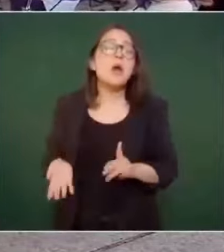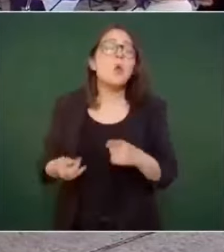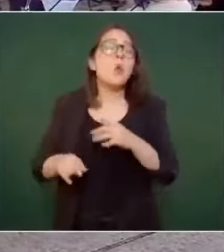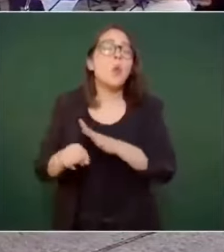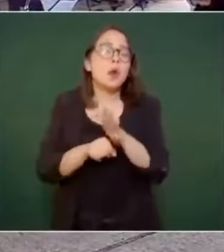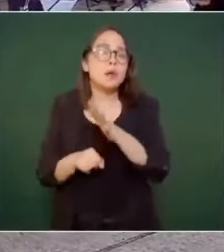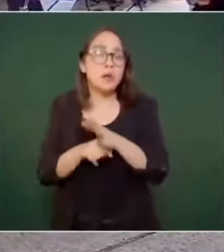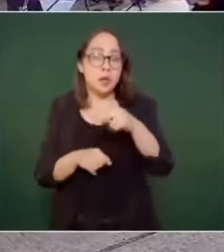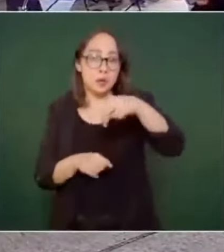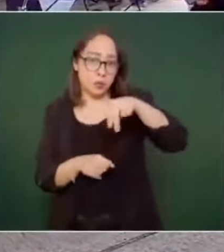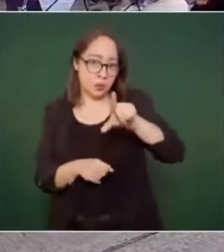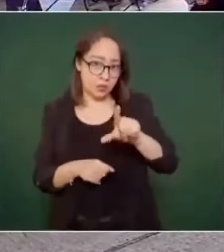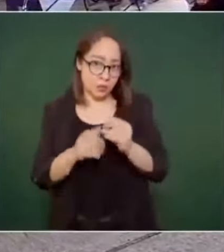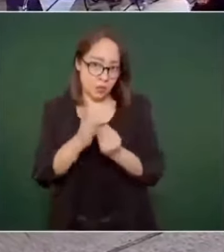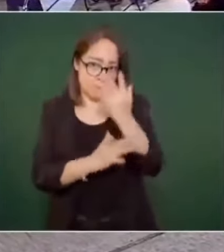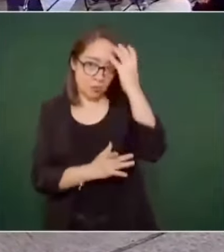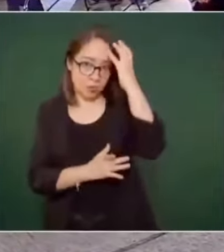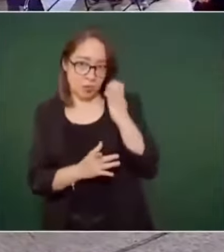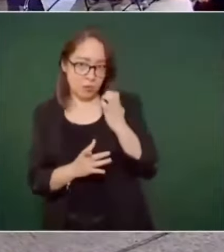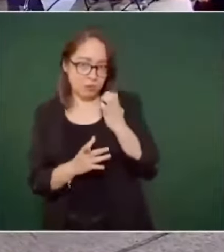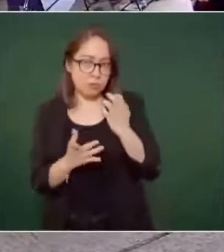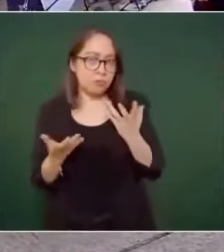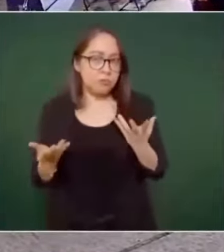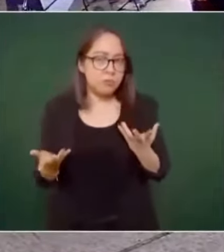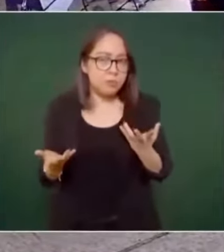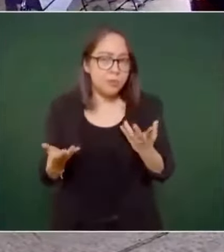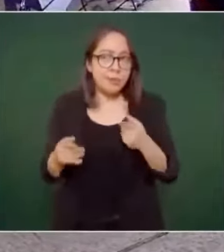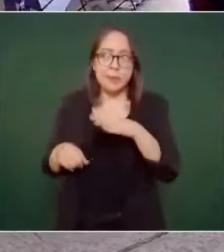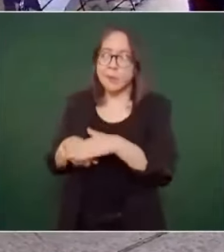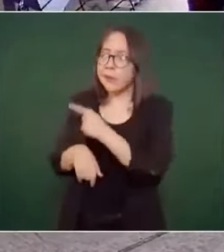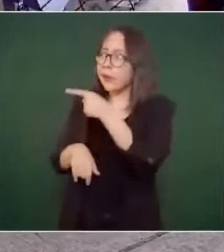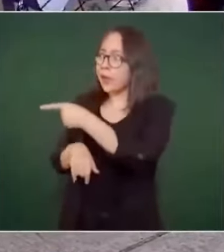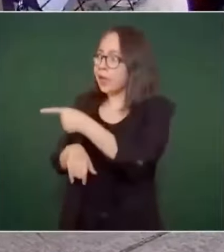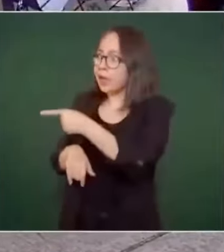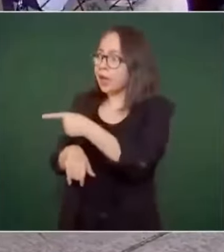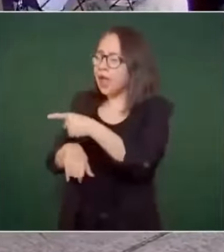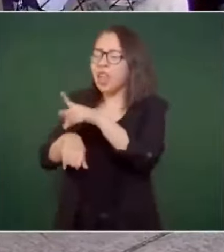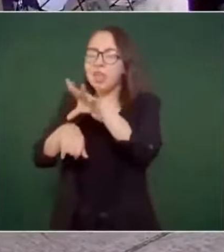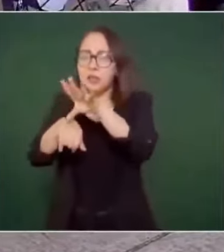le concedió un amparo al gobernador